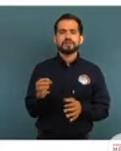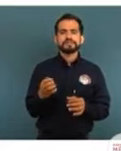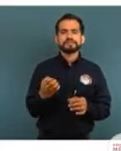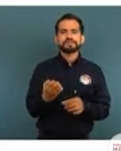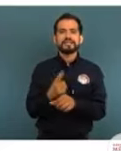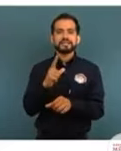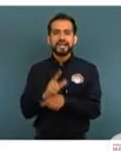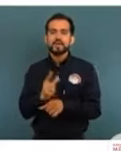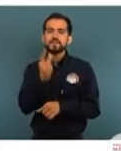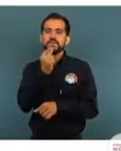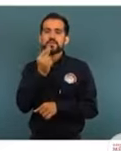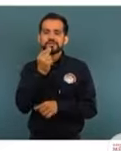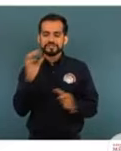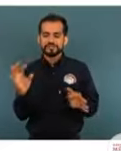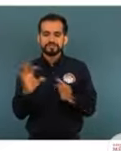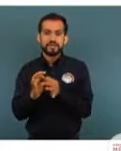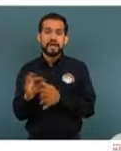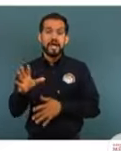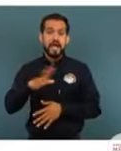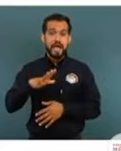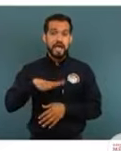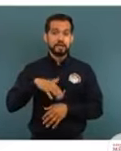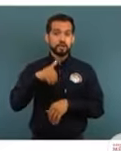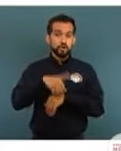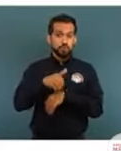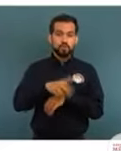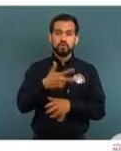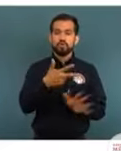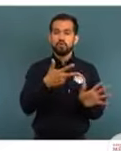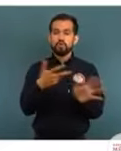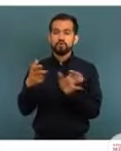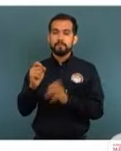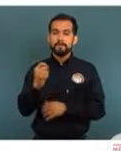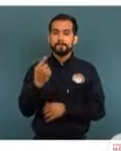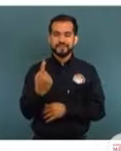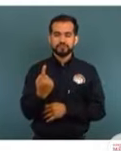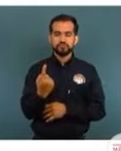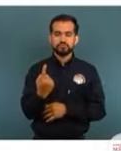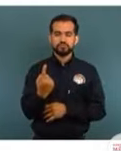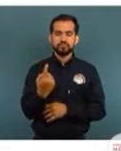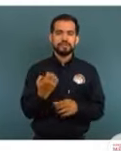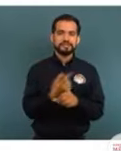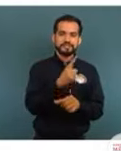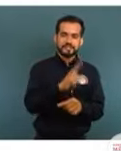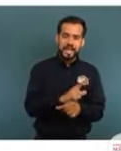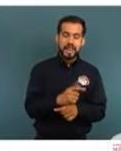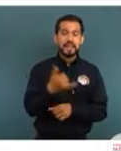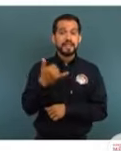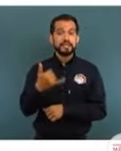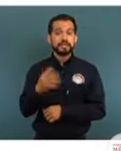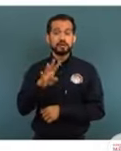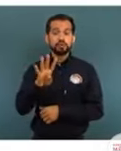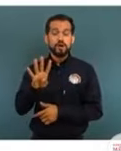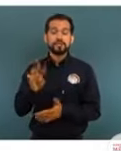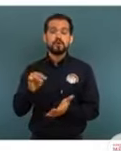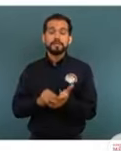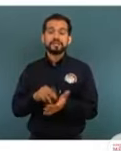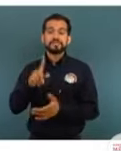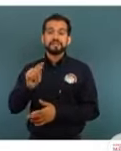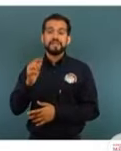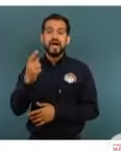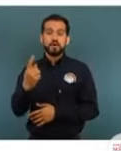policías estatales, aquí tenemos los números, 821 estatales y 4